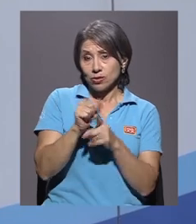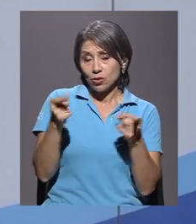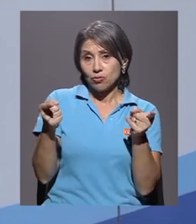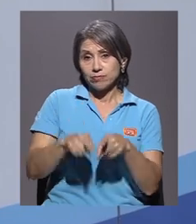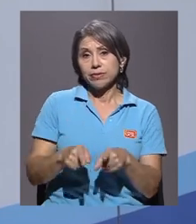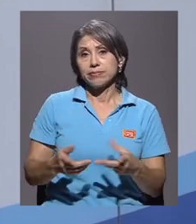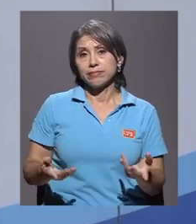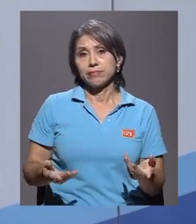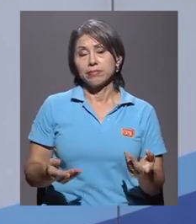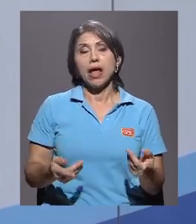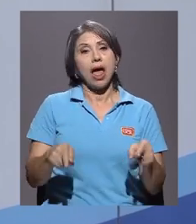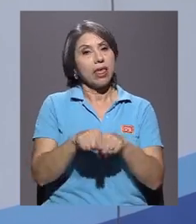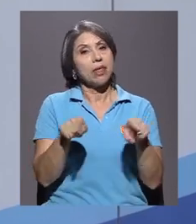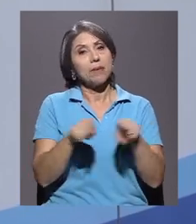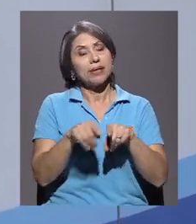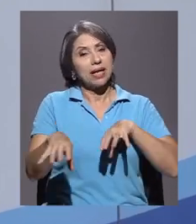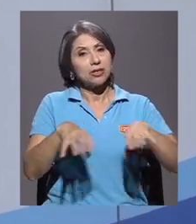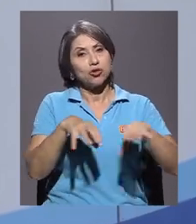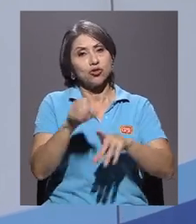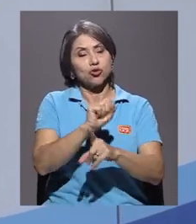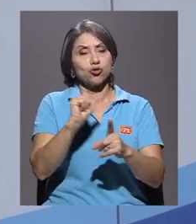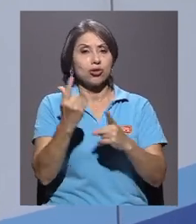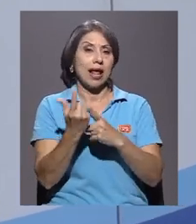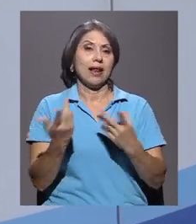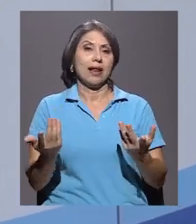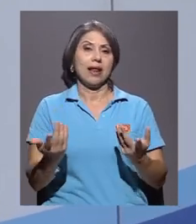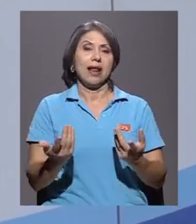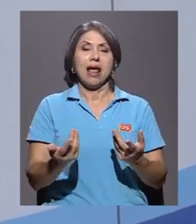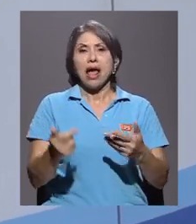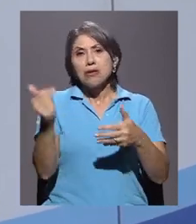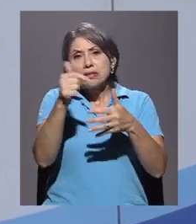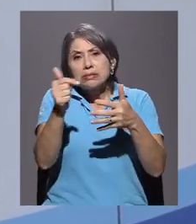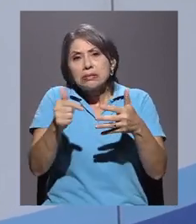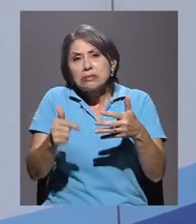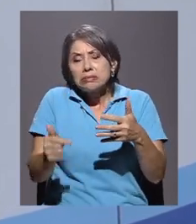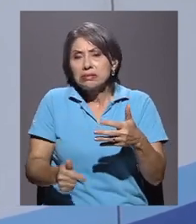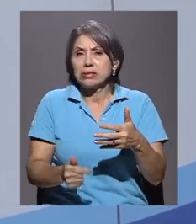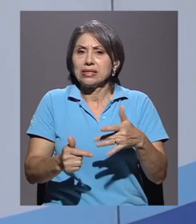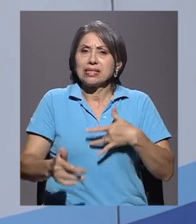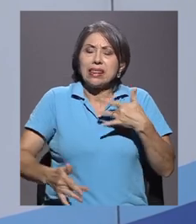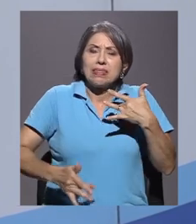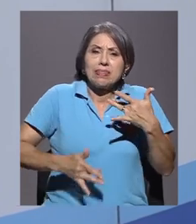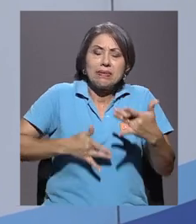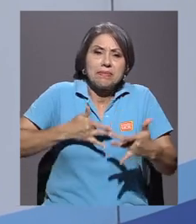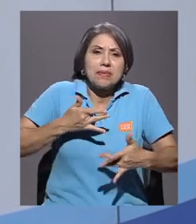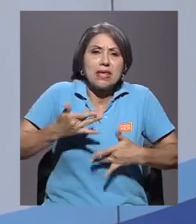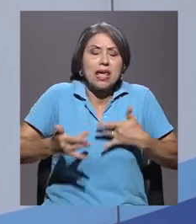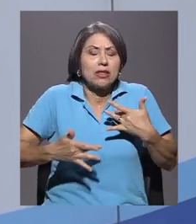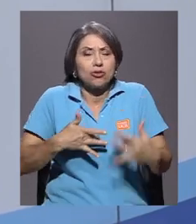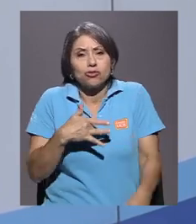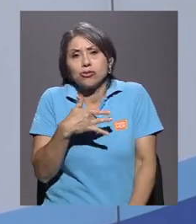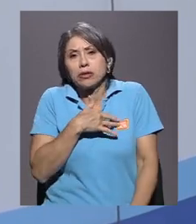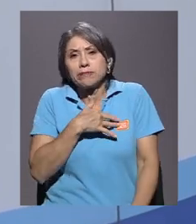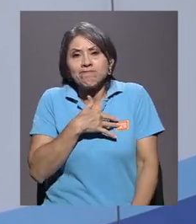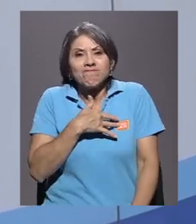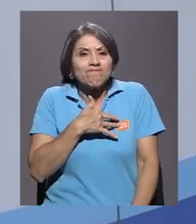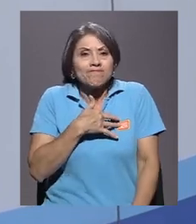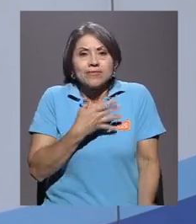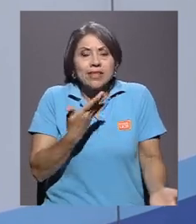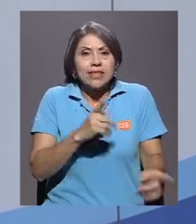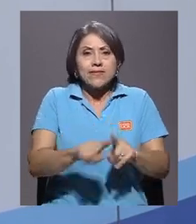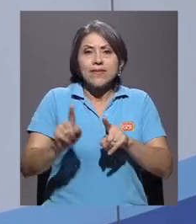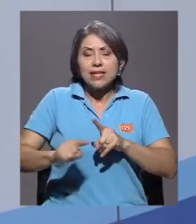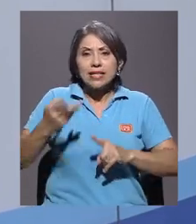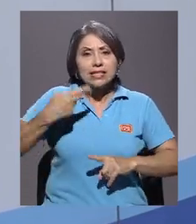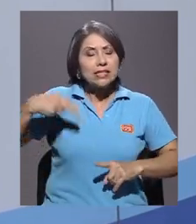la acción social por sí, hay una serie de sentimientos, de pasiones, una serie de historias